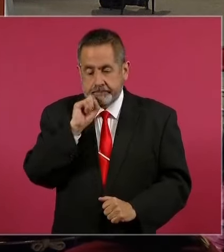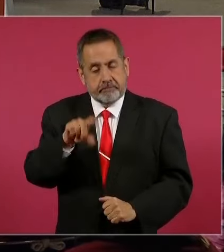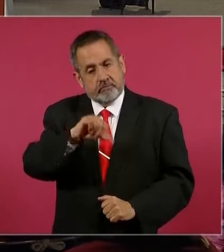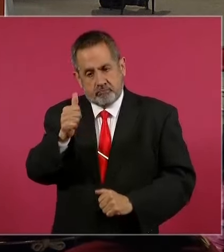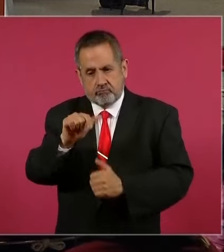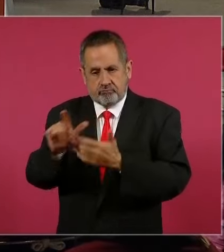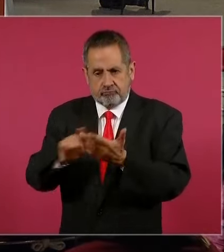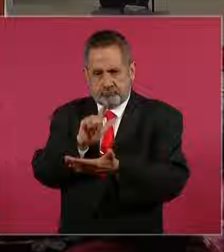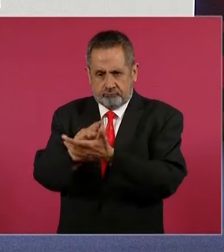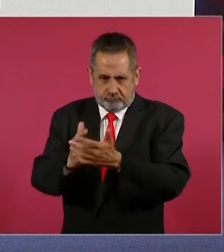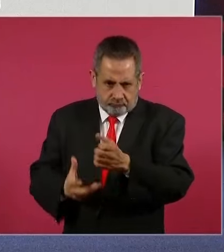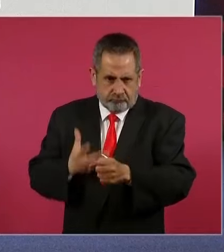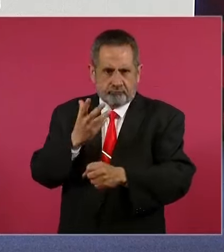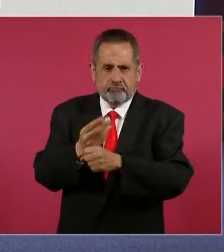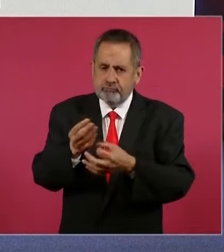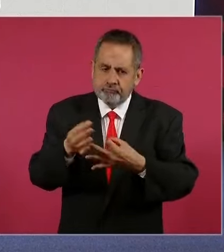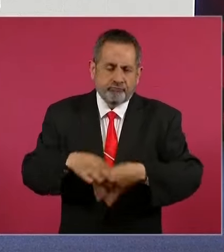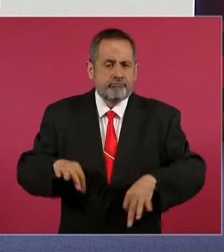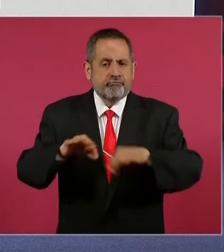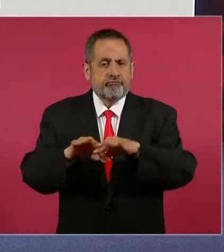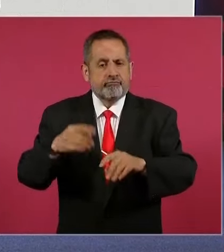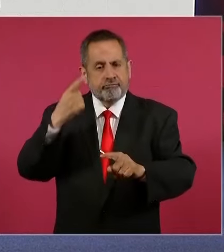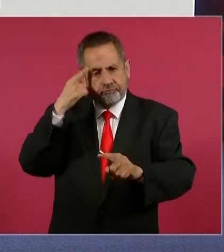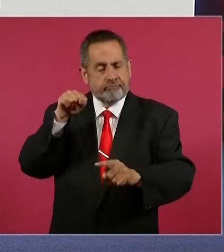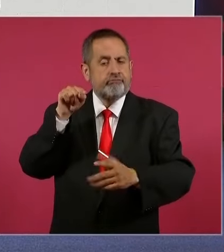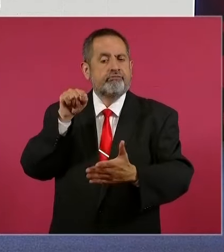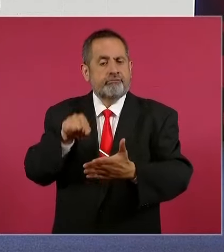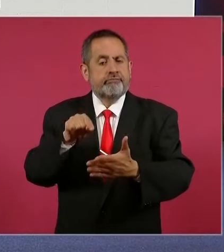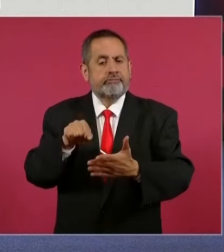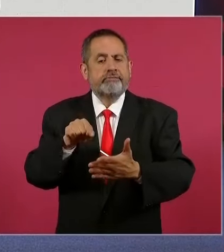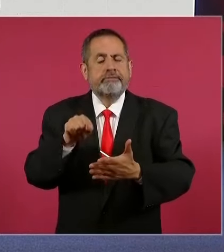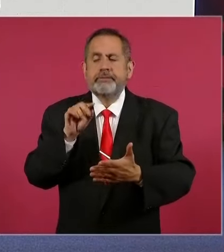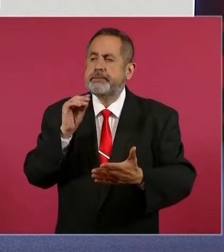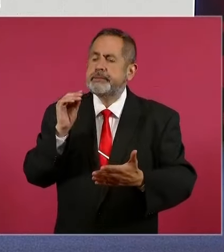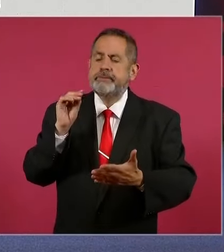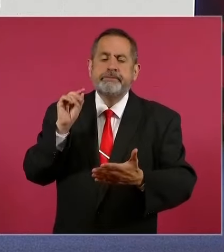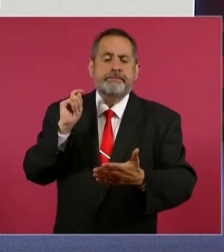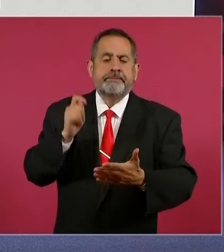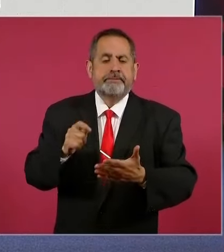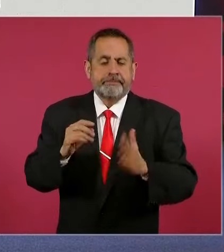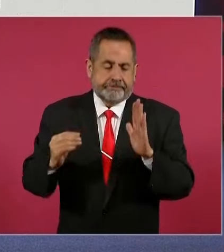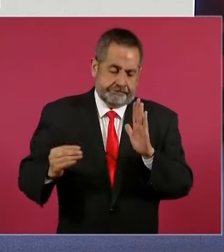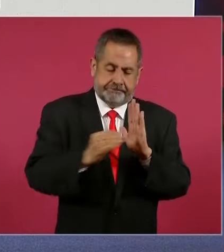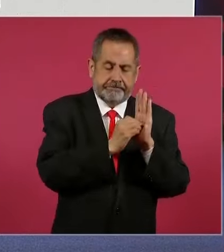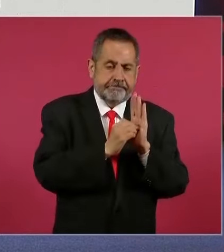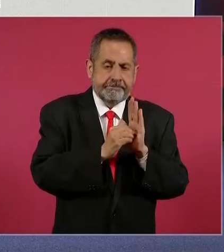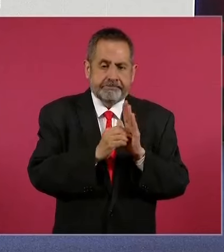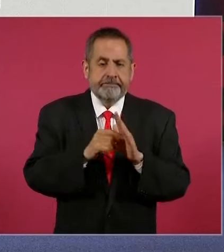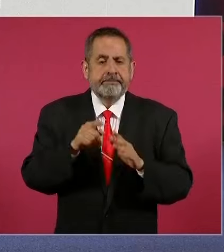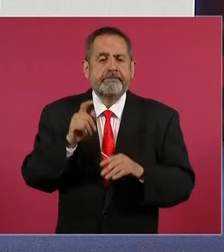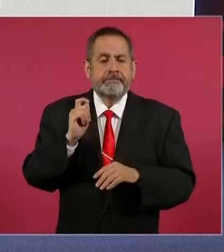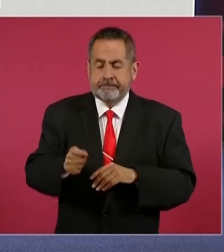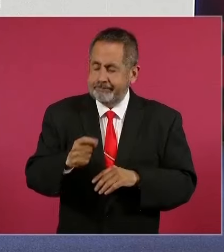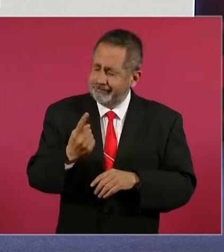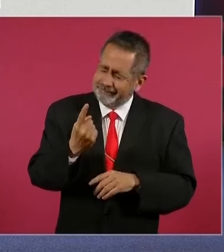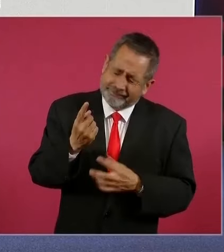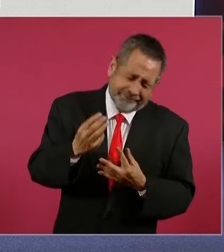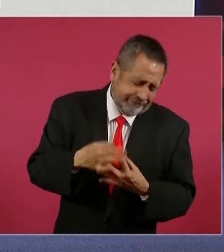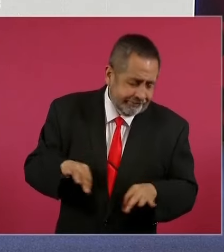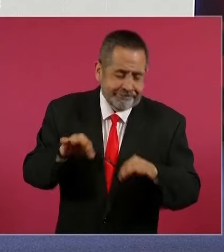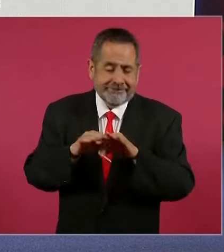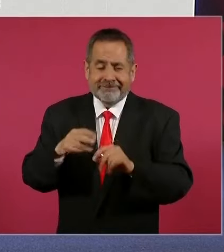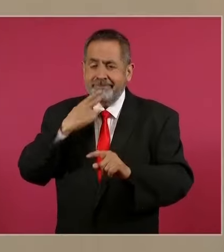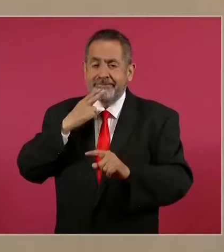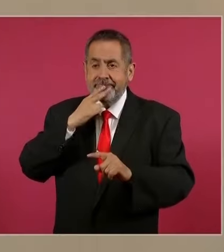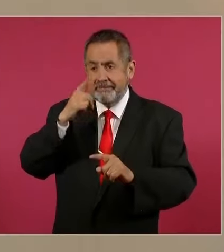importante para establecerla como área prioritaria para el